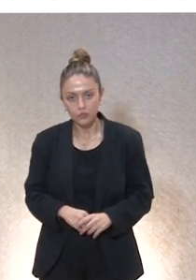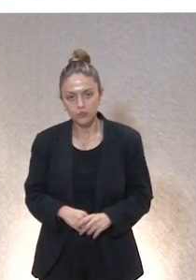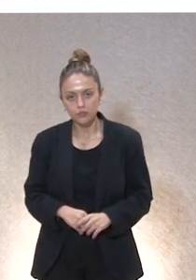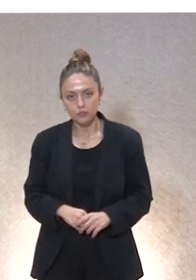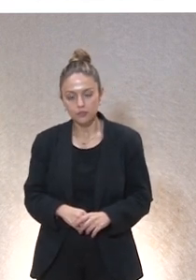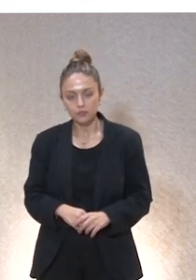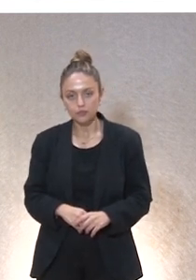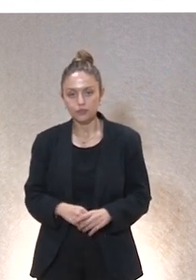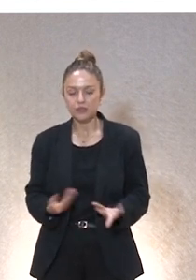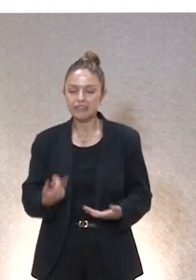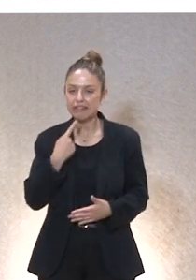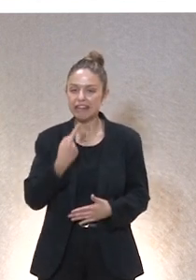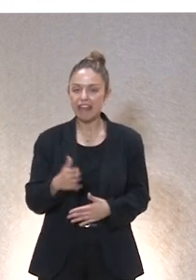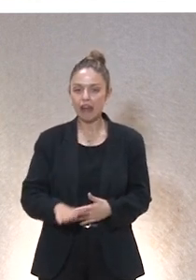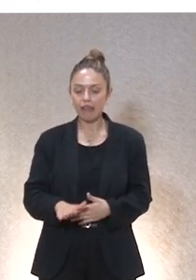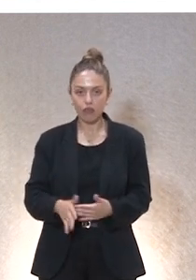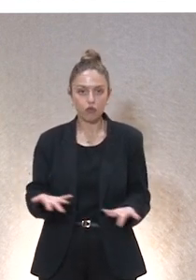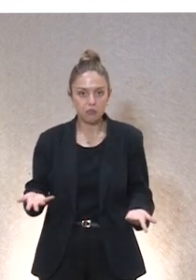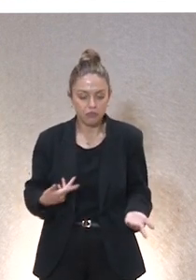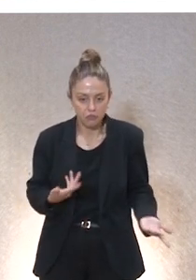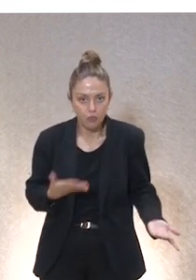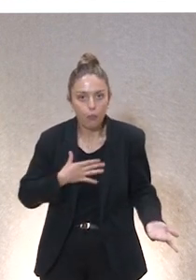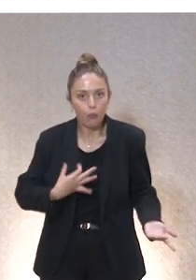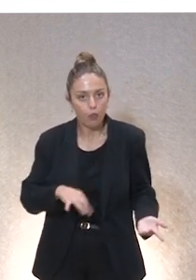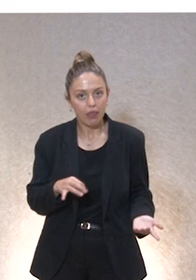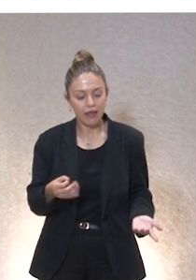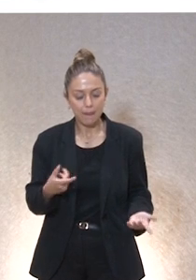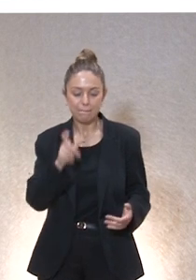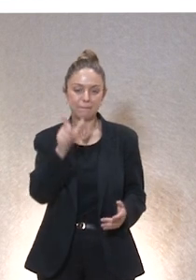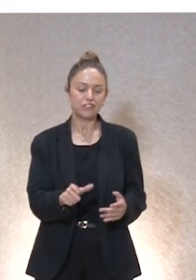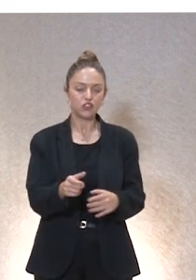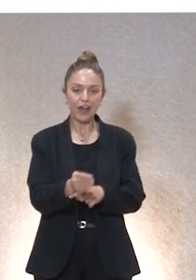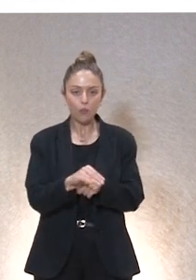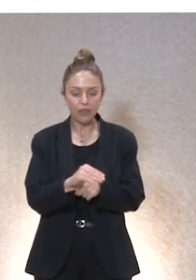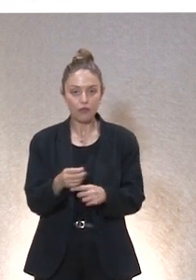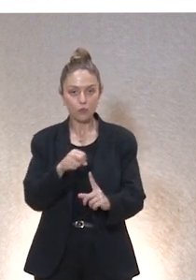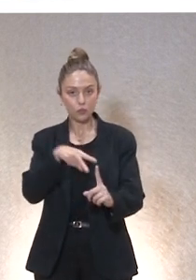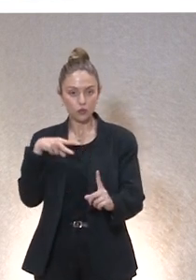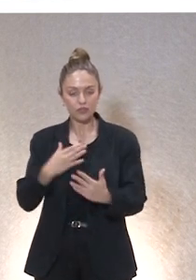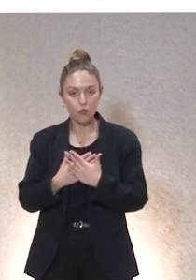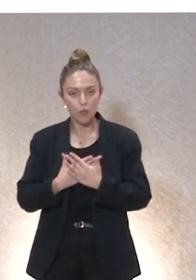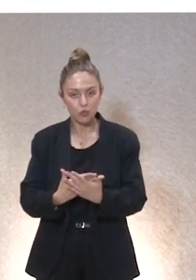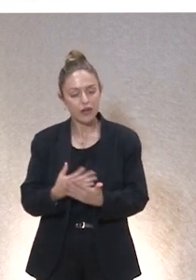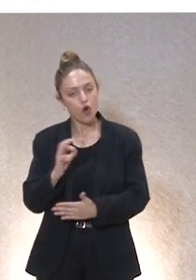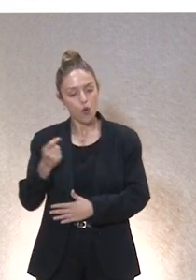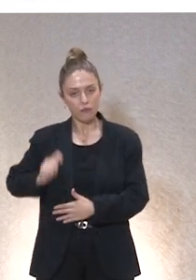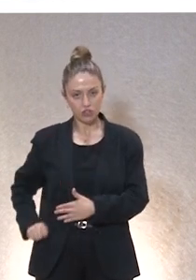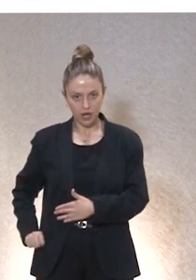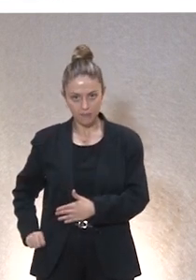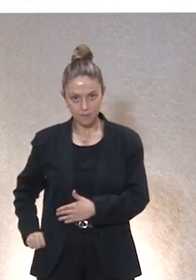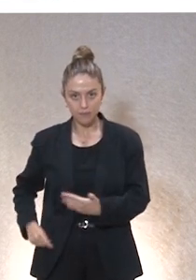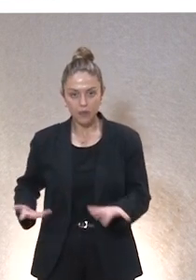Ella habla aquí de los niños pero pongamos personas a las que estamos cuidando sea desde el punto de vista voluntario o profesional. Sin embargo,